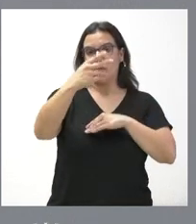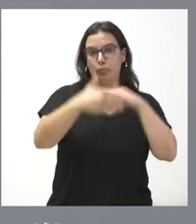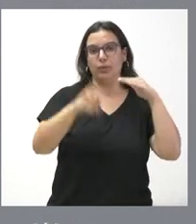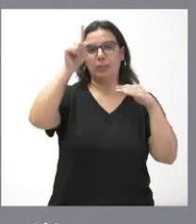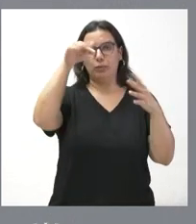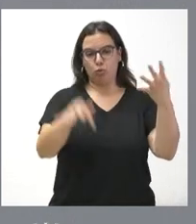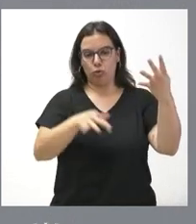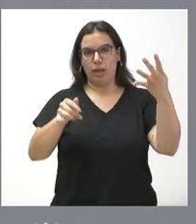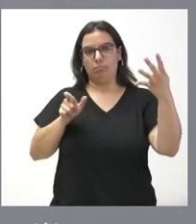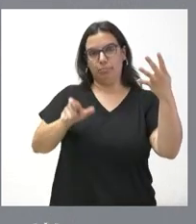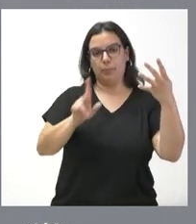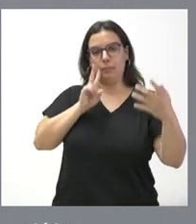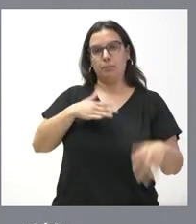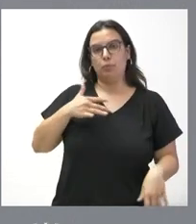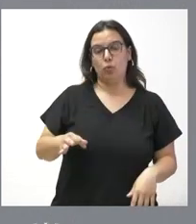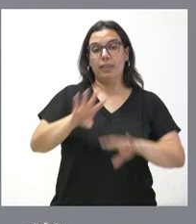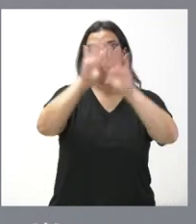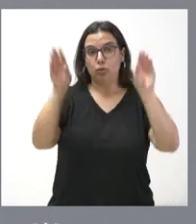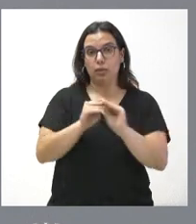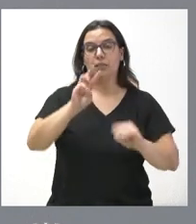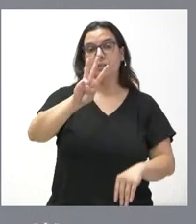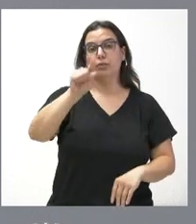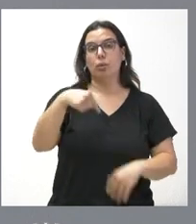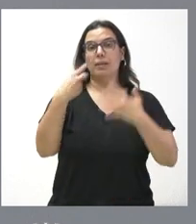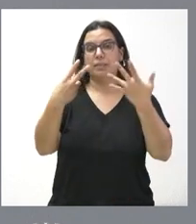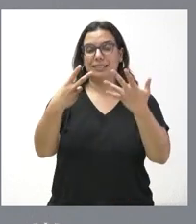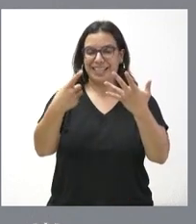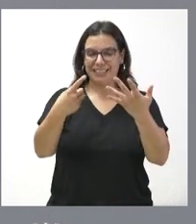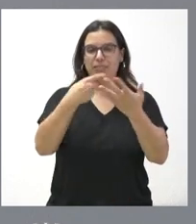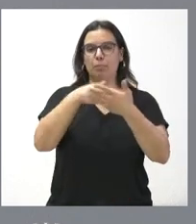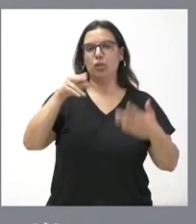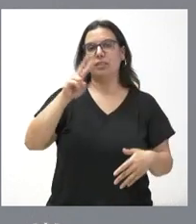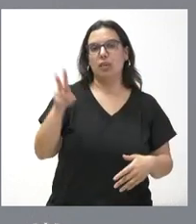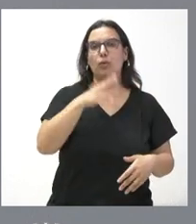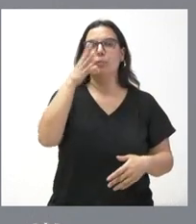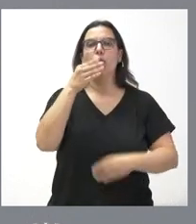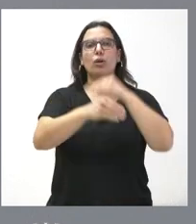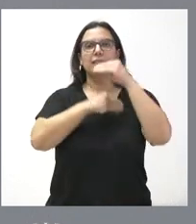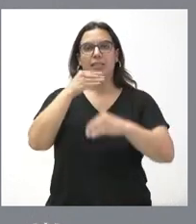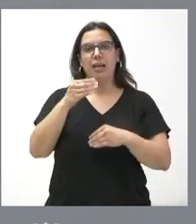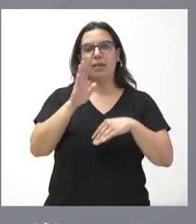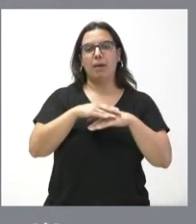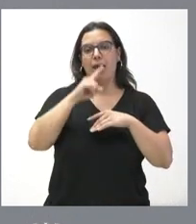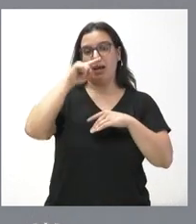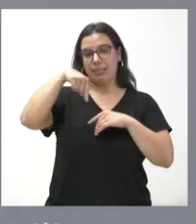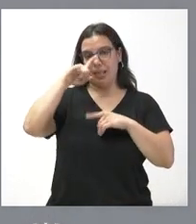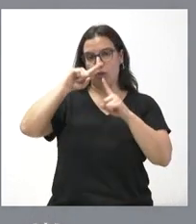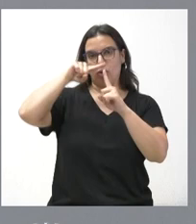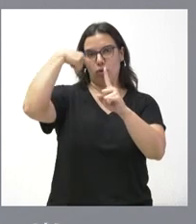concedido, que, como les digo, suman 3,6 millones de euros porque se hace a caballo de estos dos ejercicios.